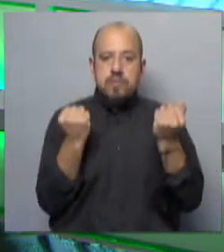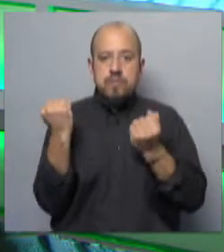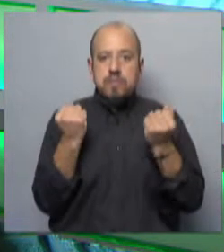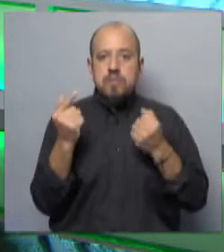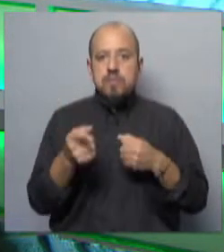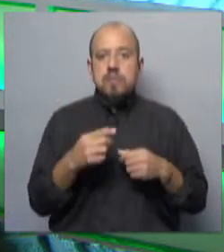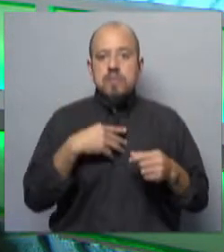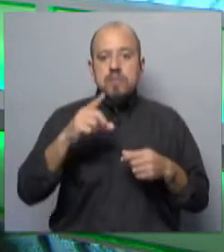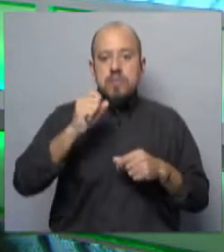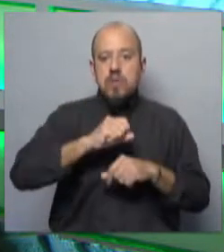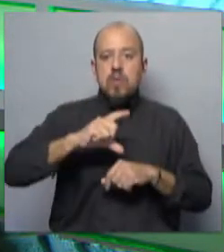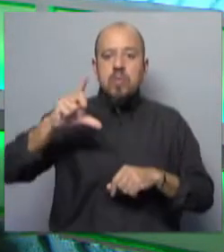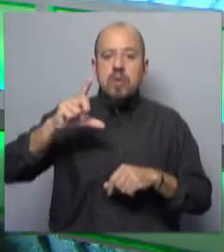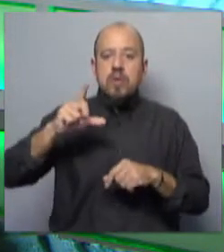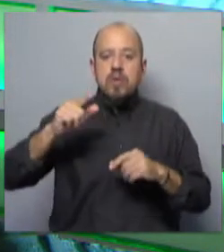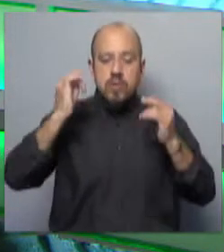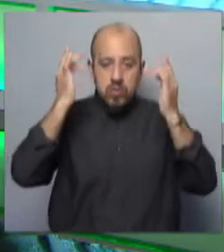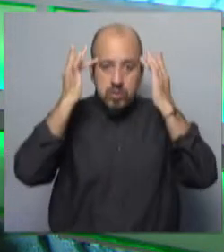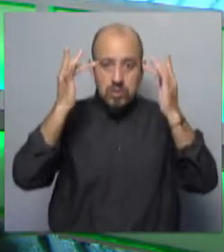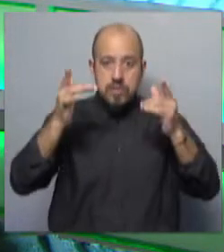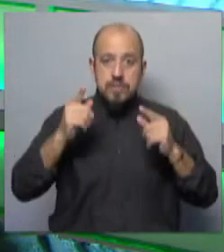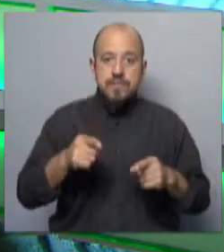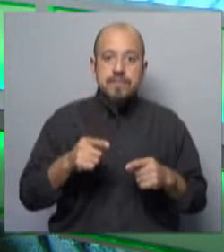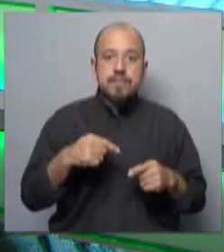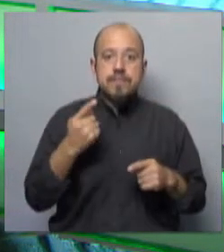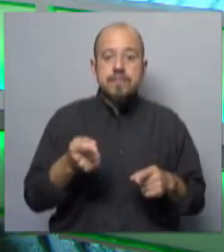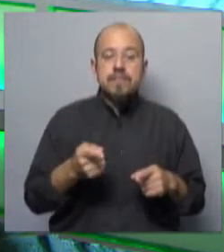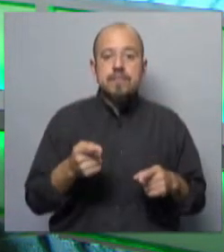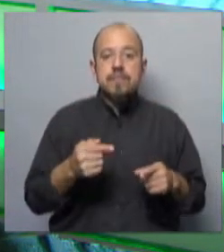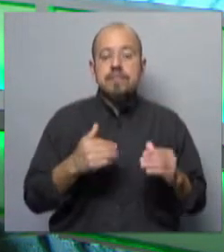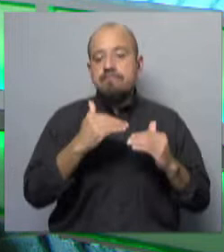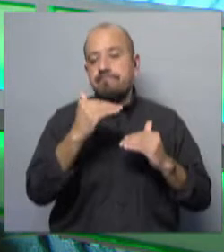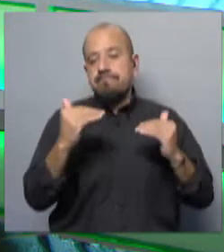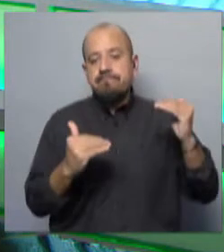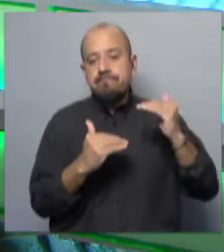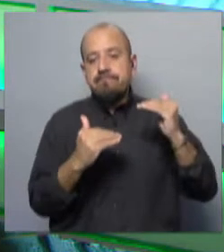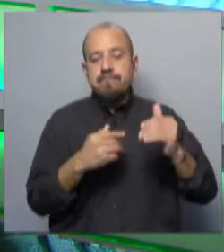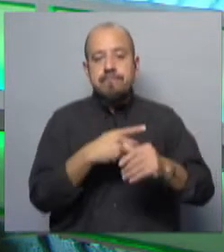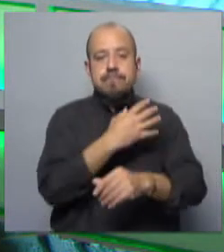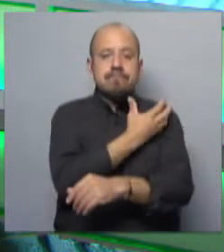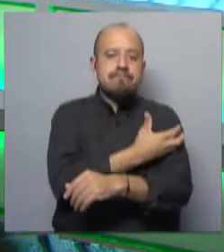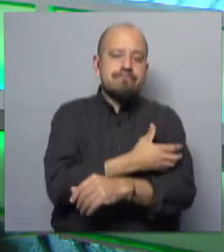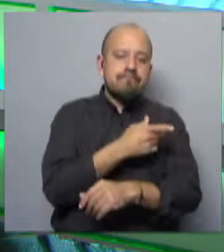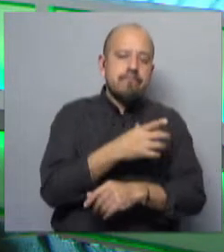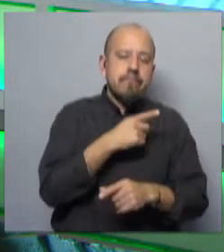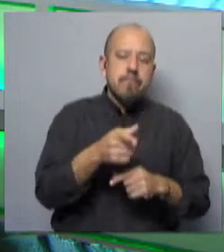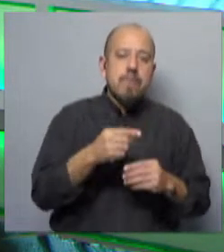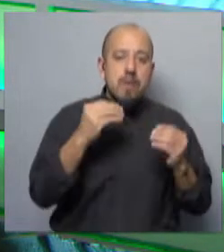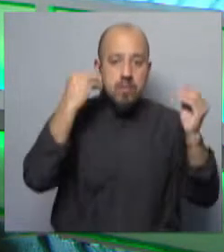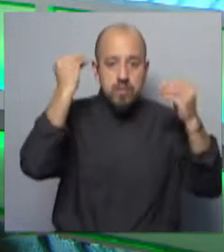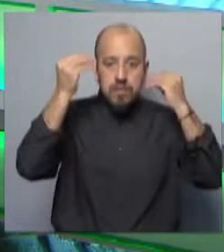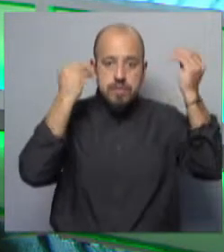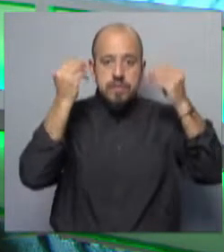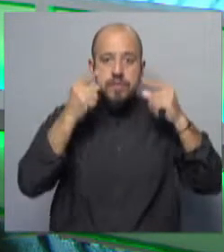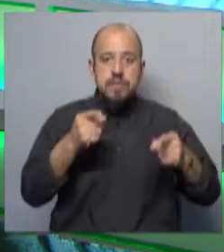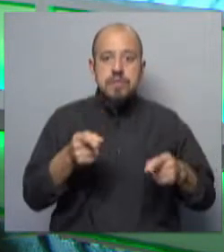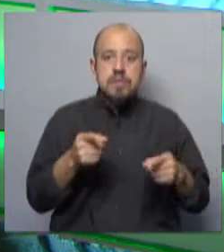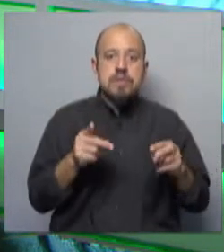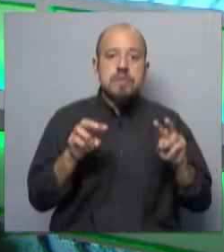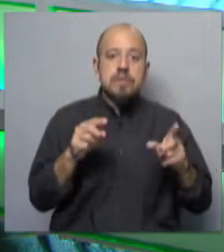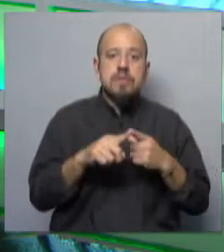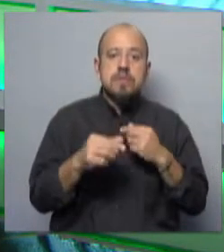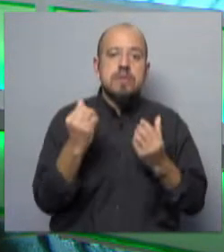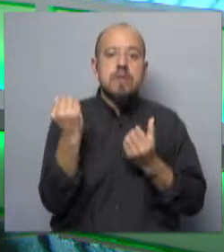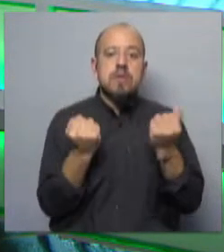pero aumenta la preocupación por la educación, mientras que en las clases medias bajas y bajas las preocupaciones se concentran fuertemente en los temas